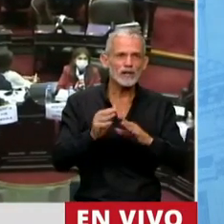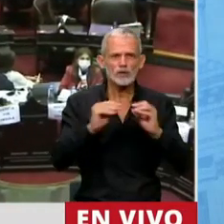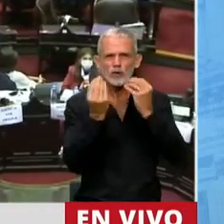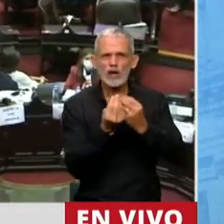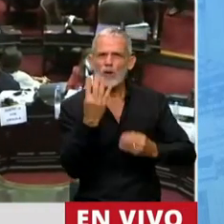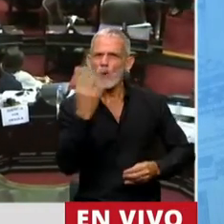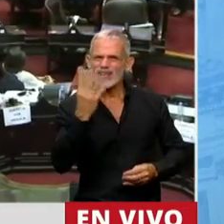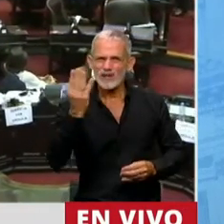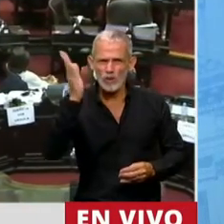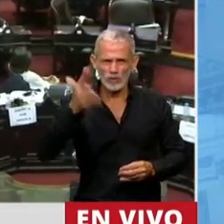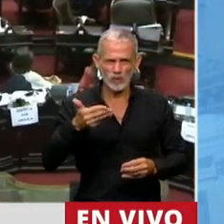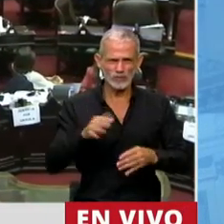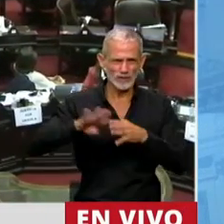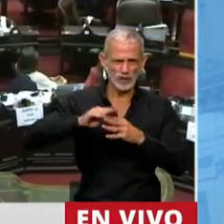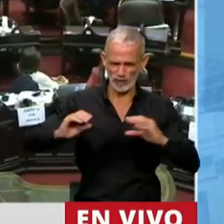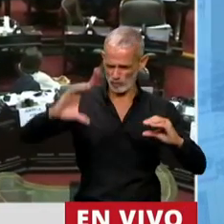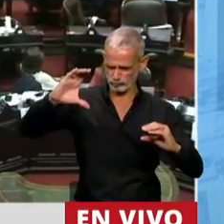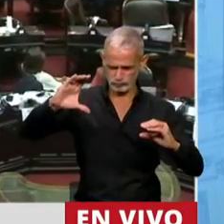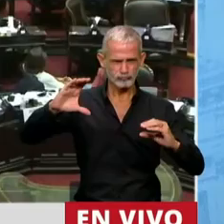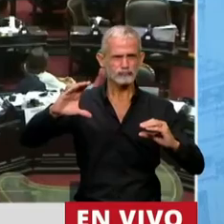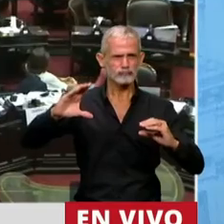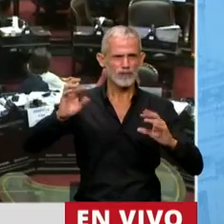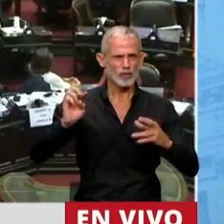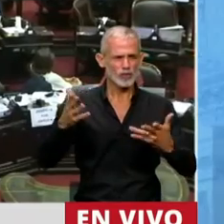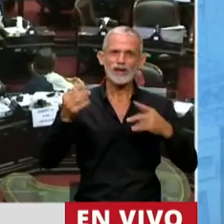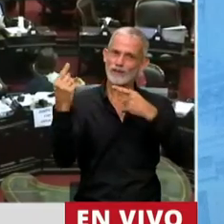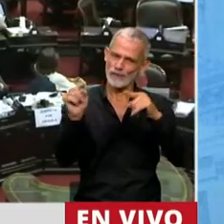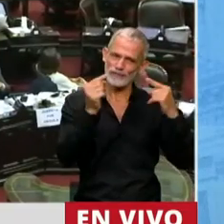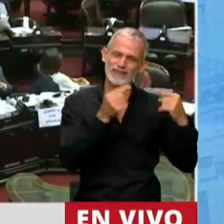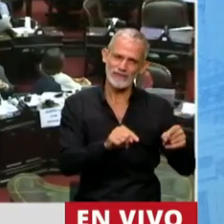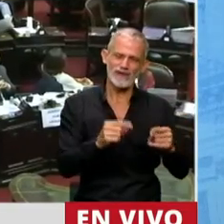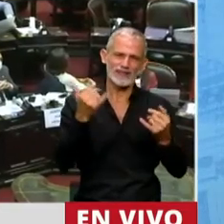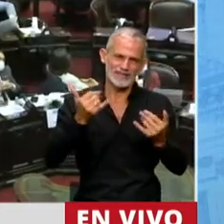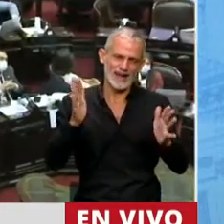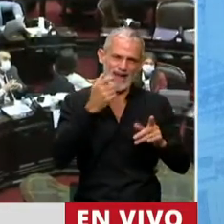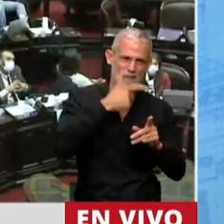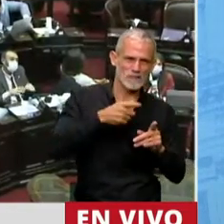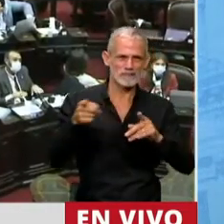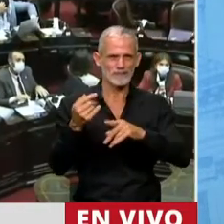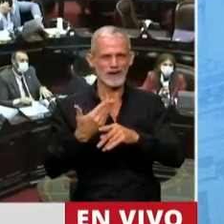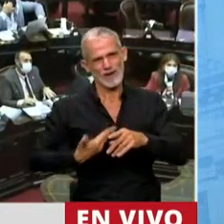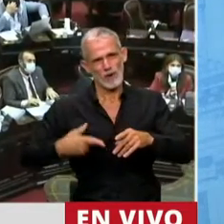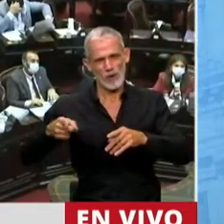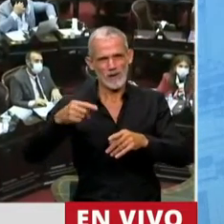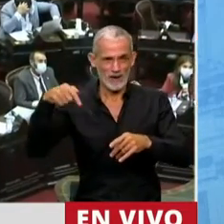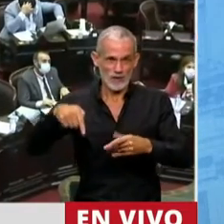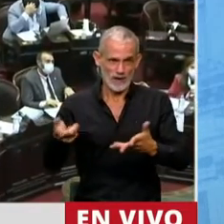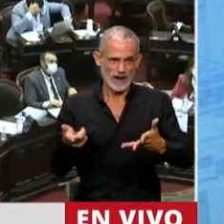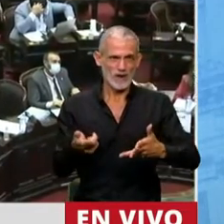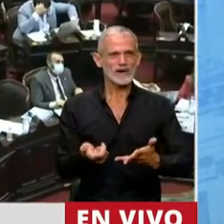44% de deuda en moneda extranjera. Y esas son las diferencias que tenemos, señor Presidente. Y ante esta